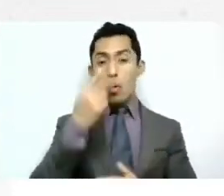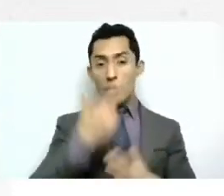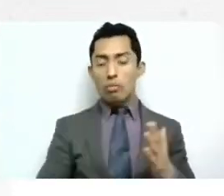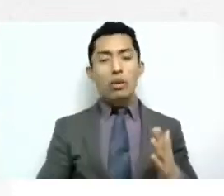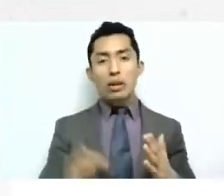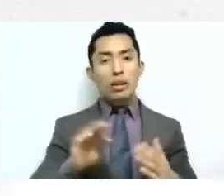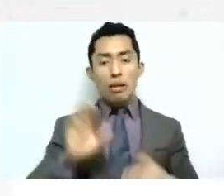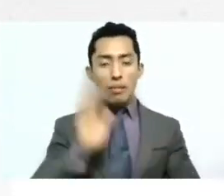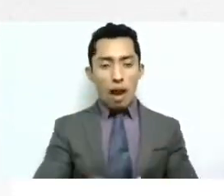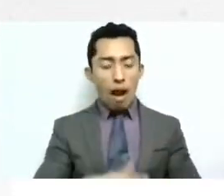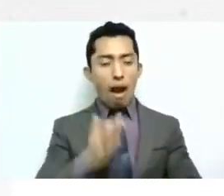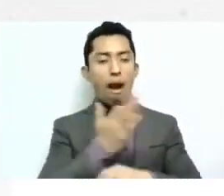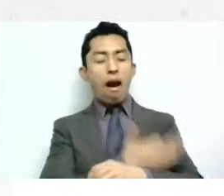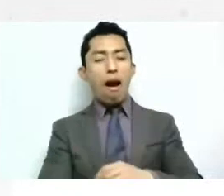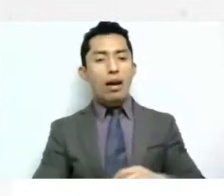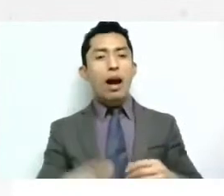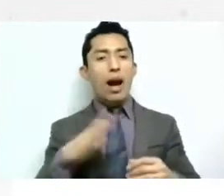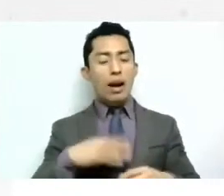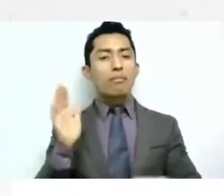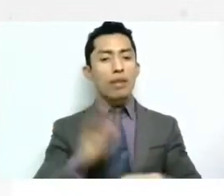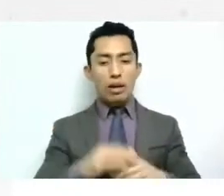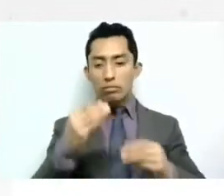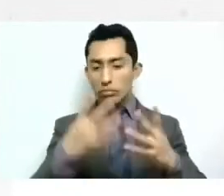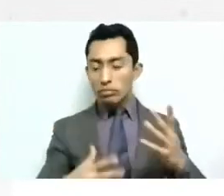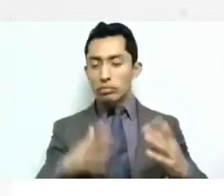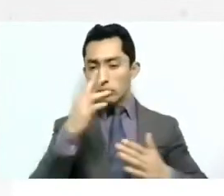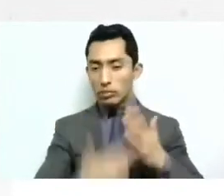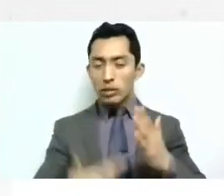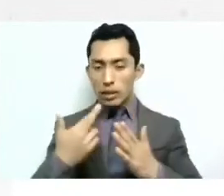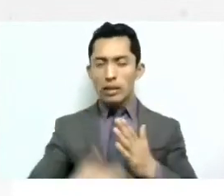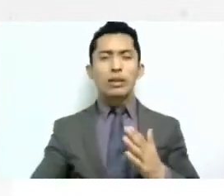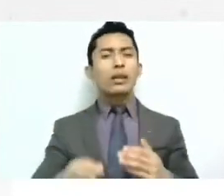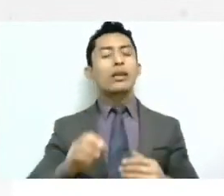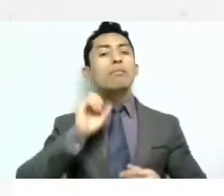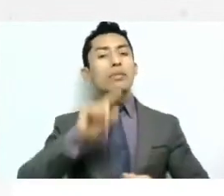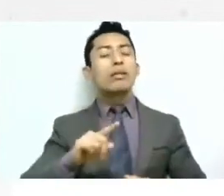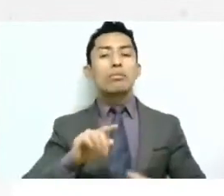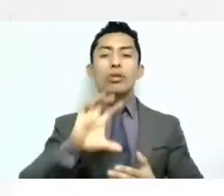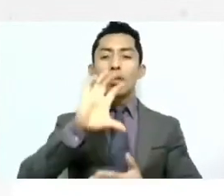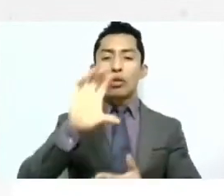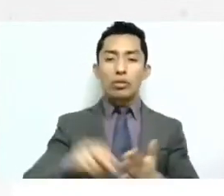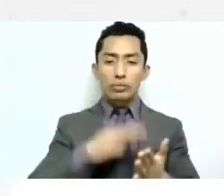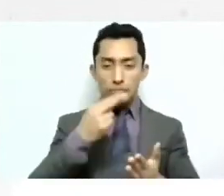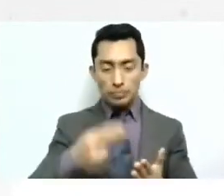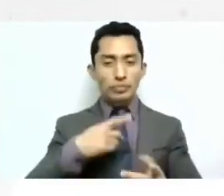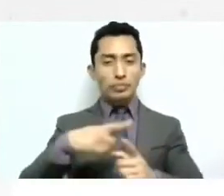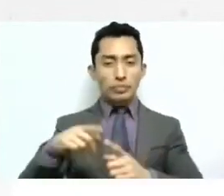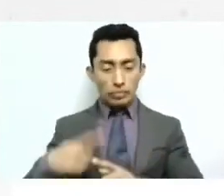atraer diferentes convenios tratados